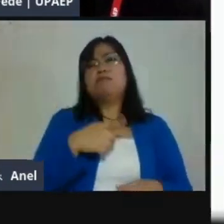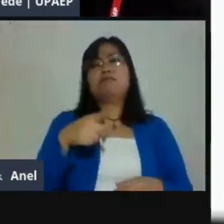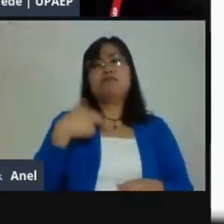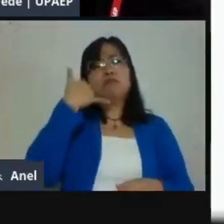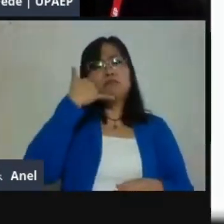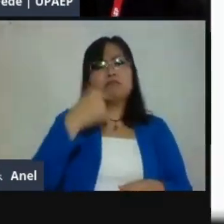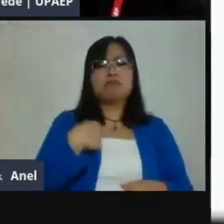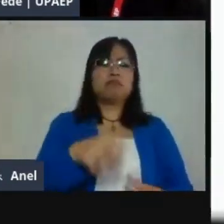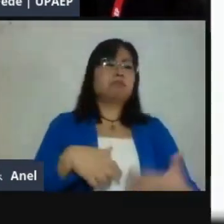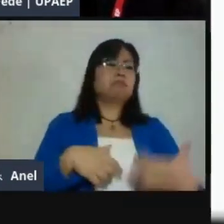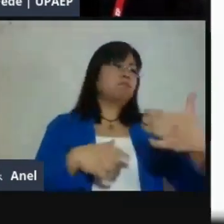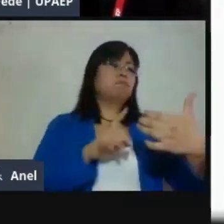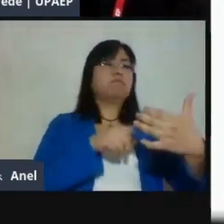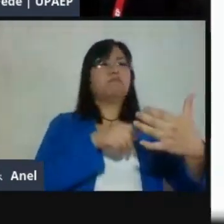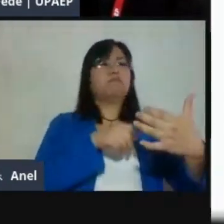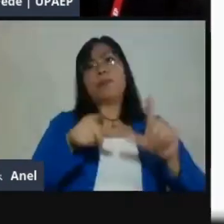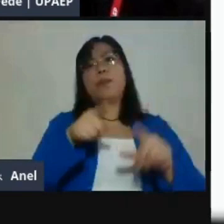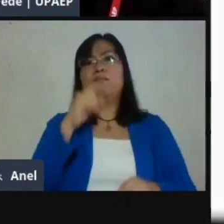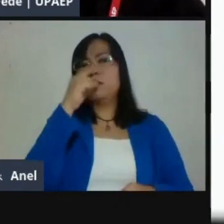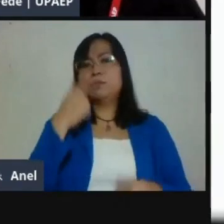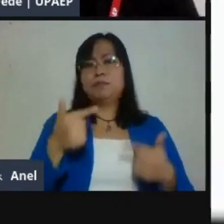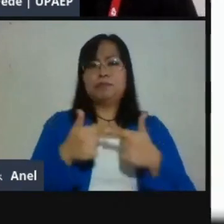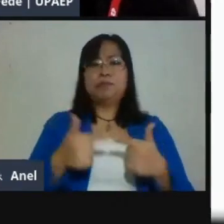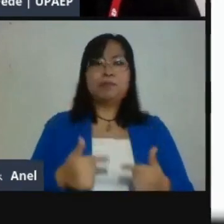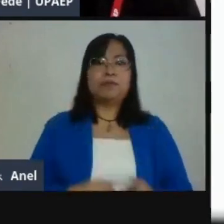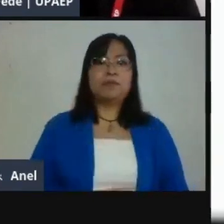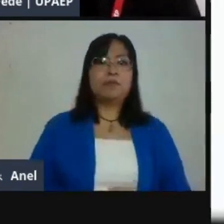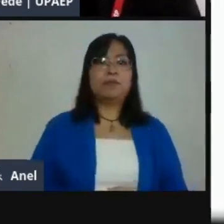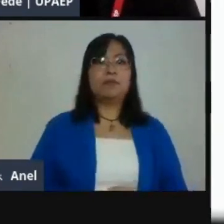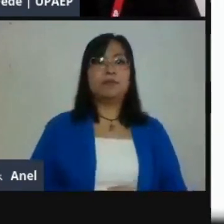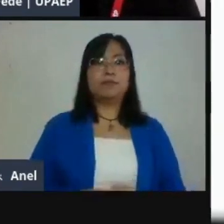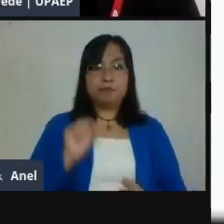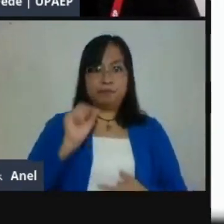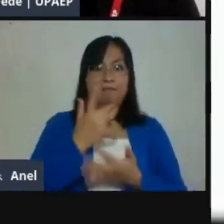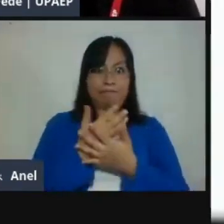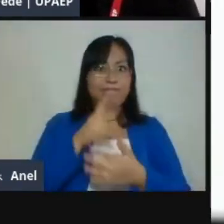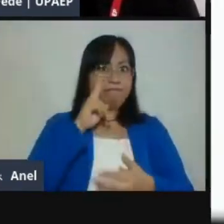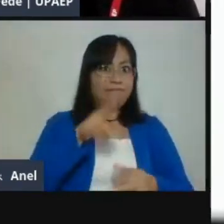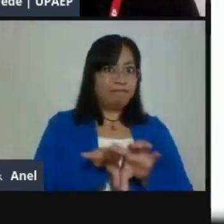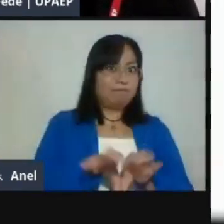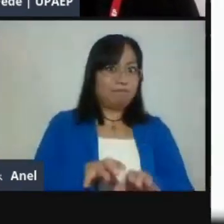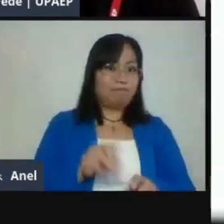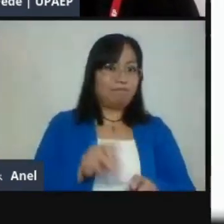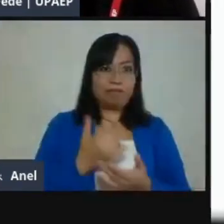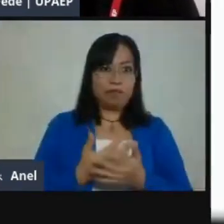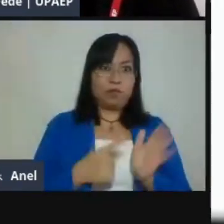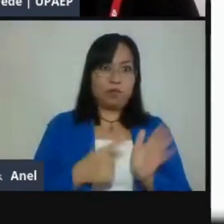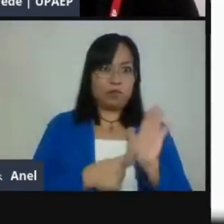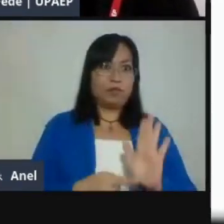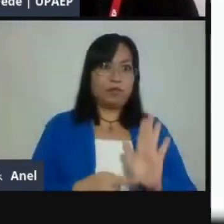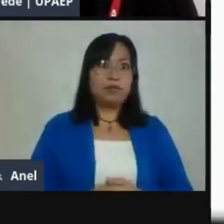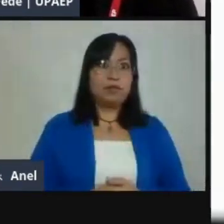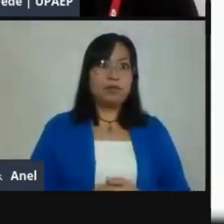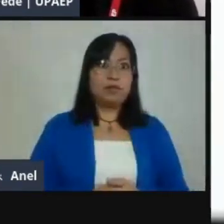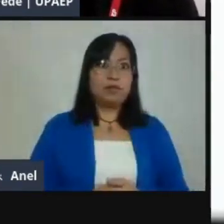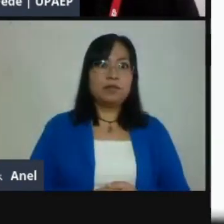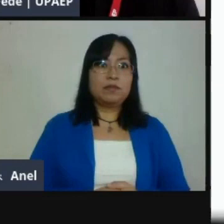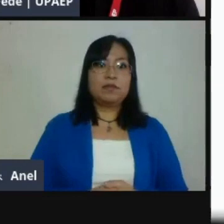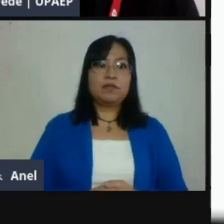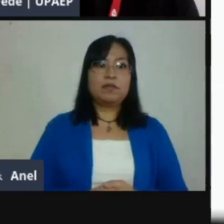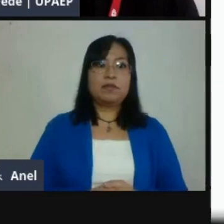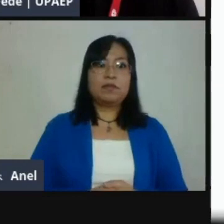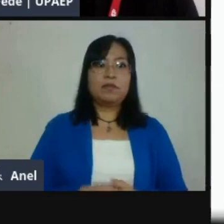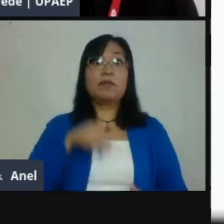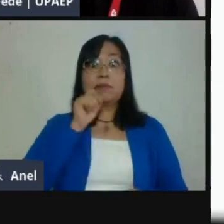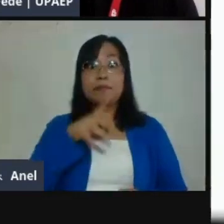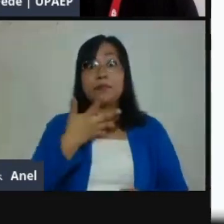de Google. Les voy a mostrar en un momentito, pero también aquí tenemos una página de dirección de Kinder, donde